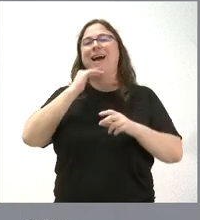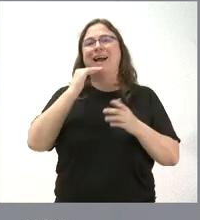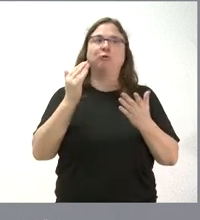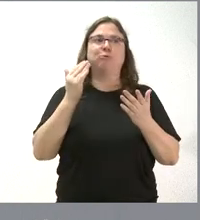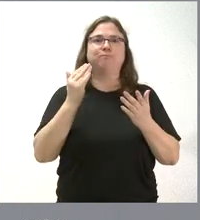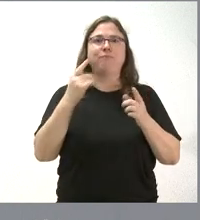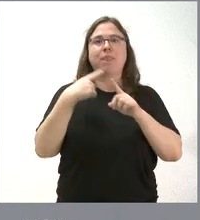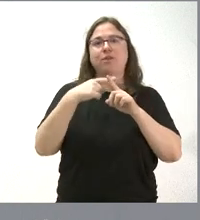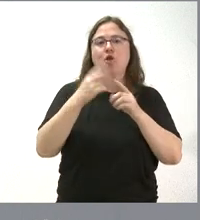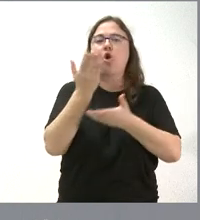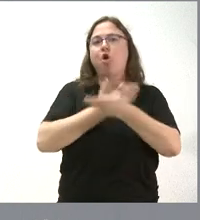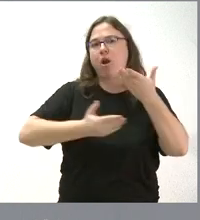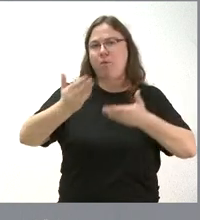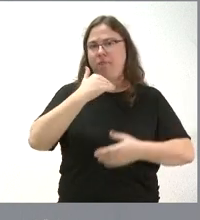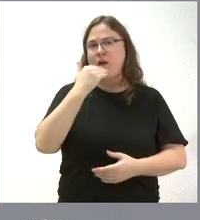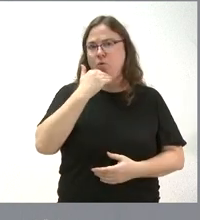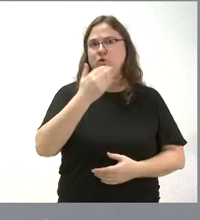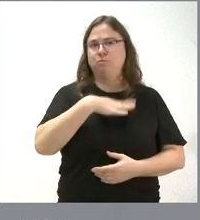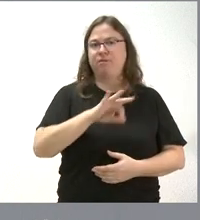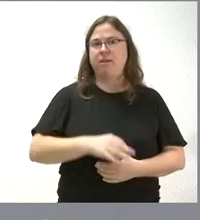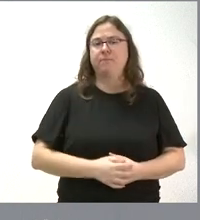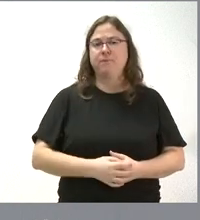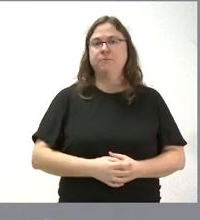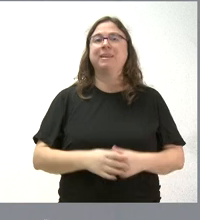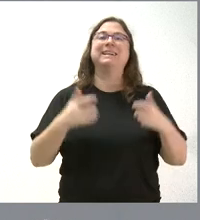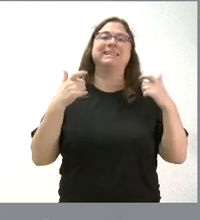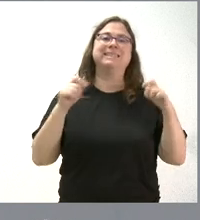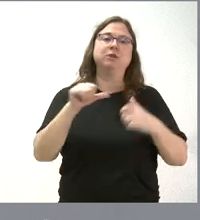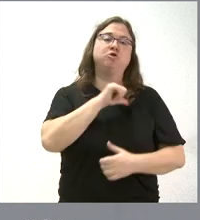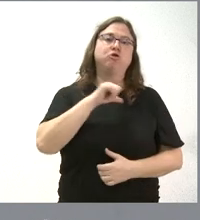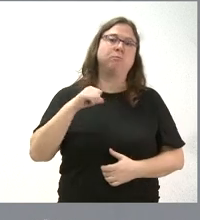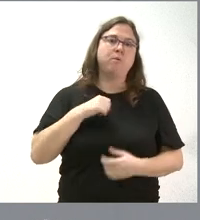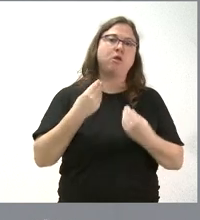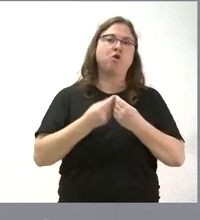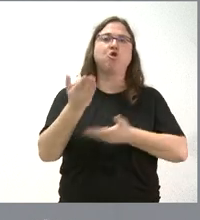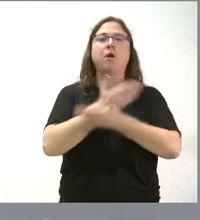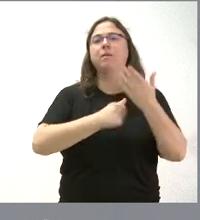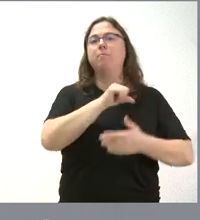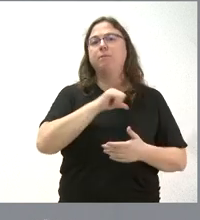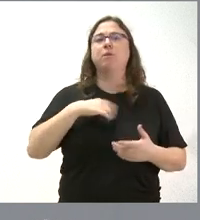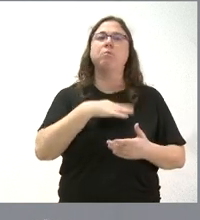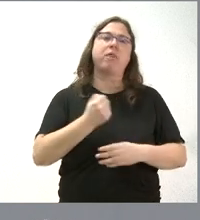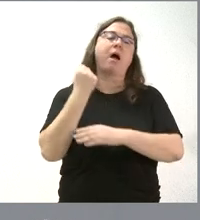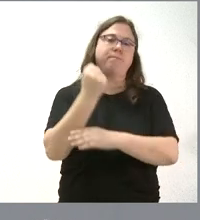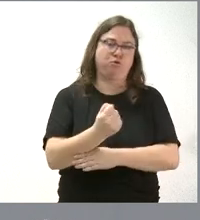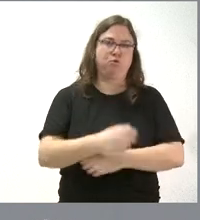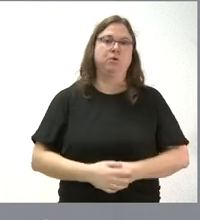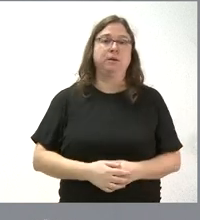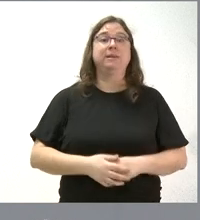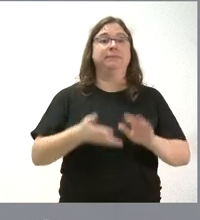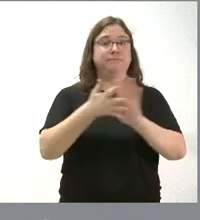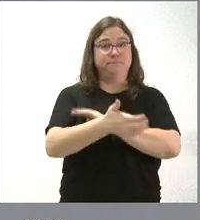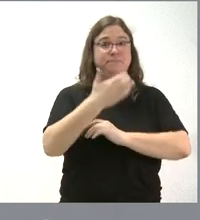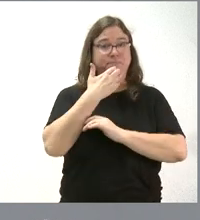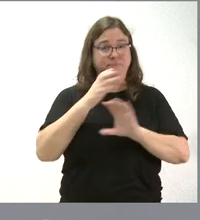actividades de colaboración con el sector privado, con entidades privadas que les puedan prestar apellido. Dicho de otra manera, el hecho de